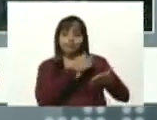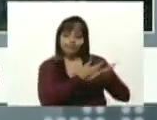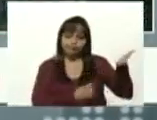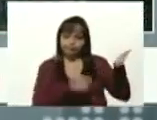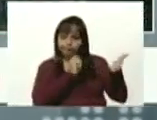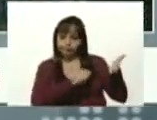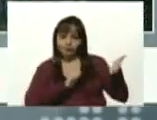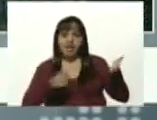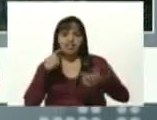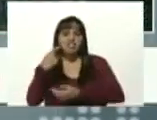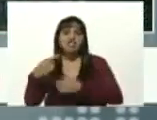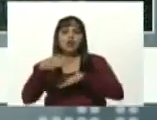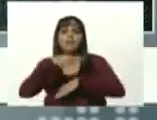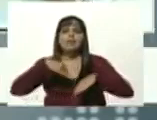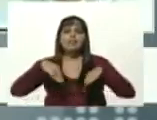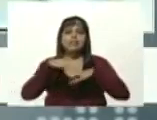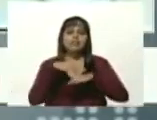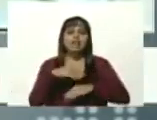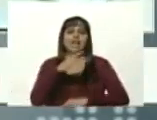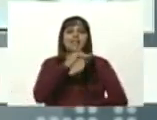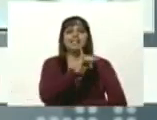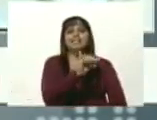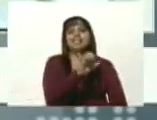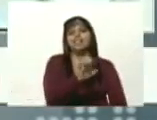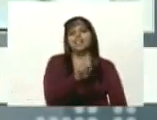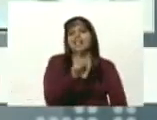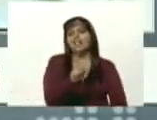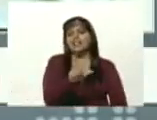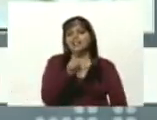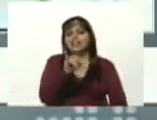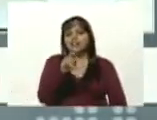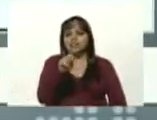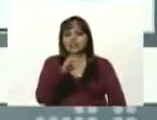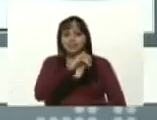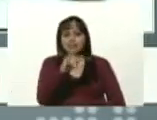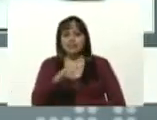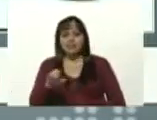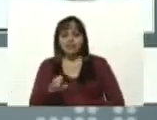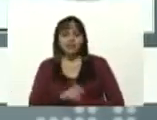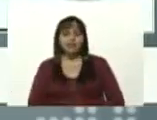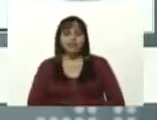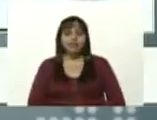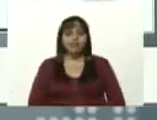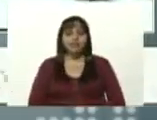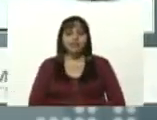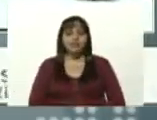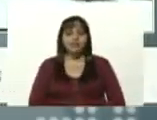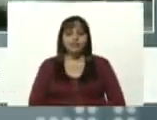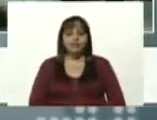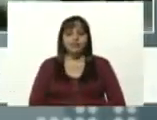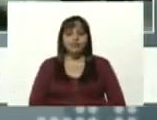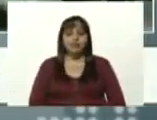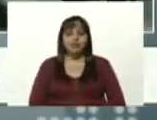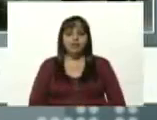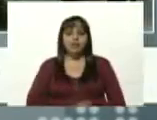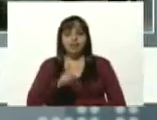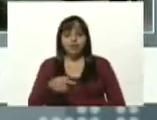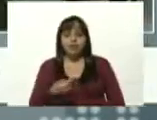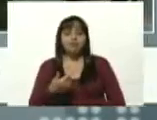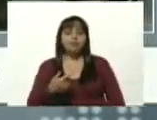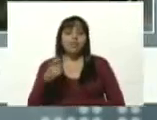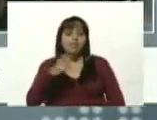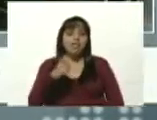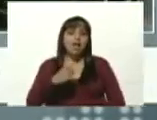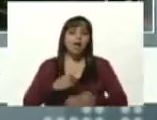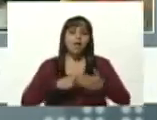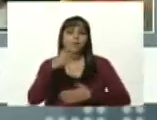dicho a la ministra Yelice Santaella que este documento de inicio de clases amerita un programa exclusivo